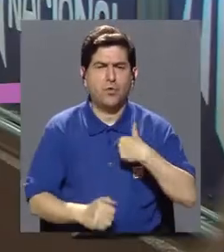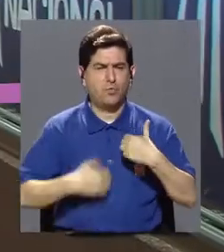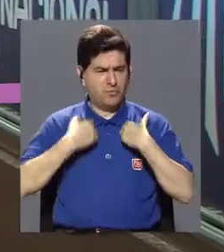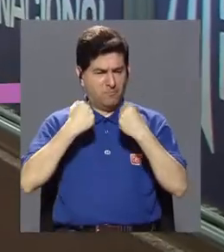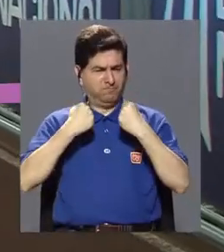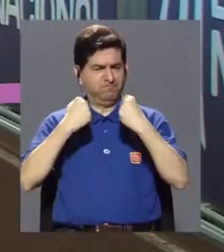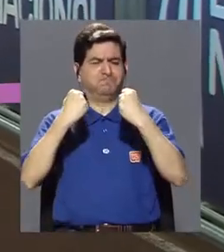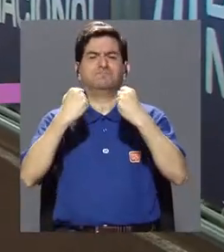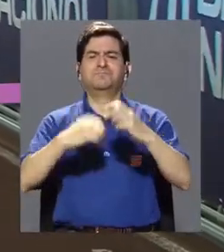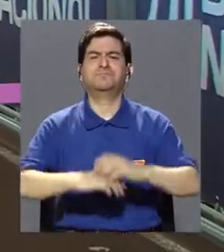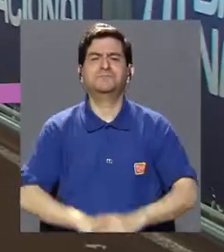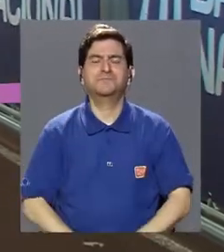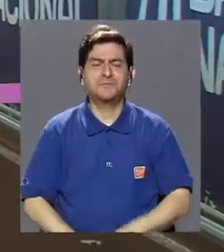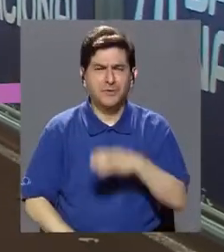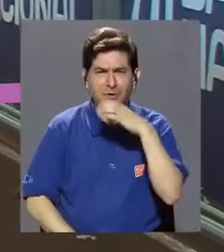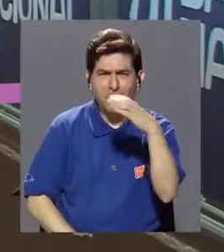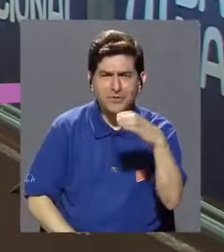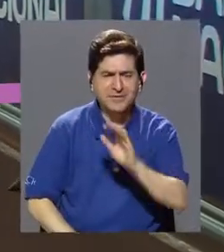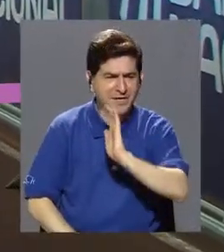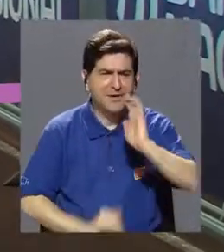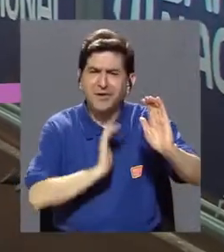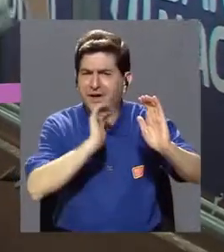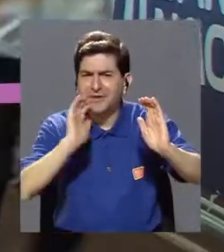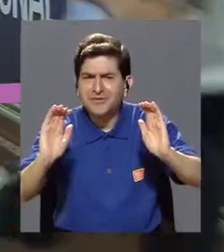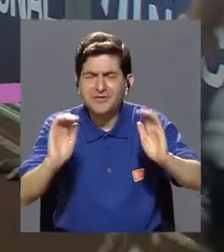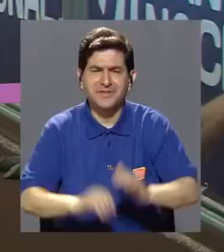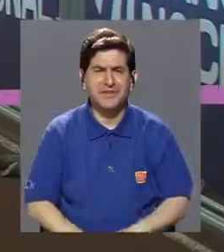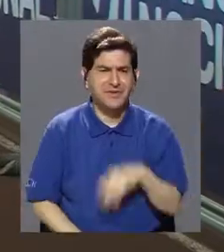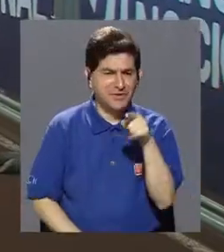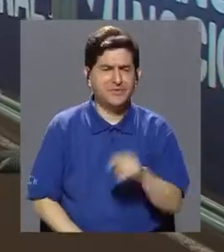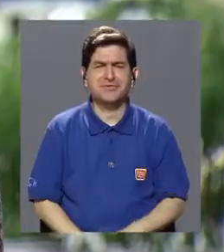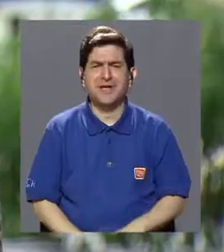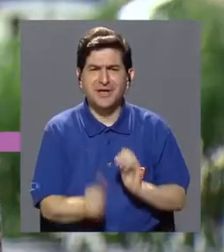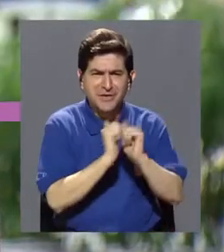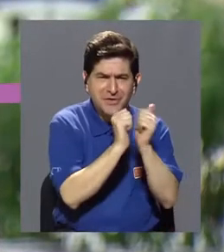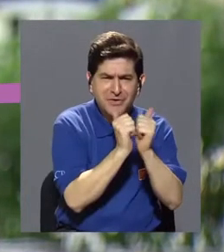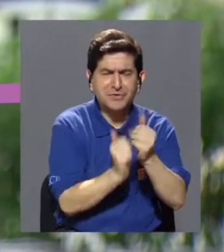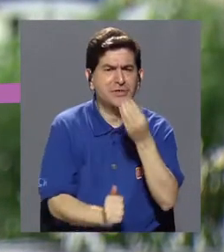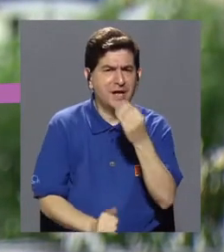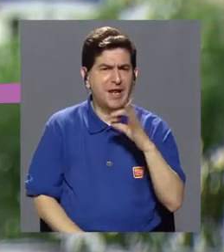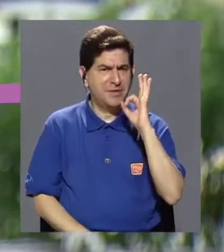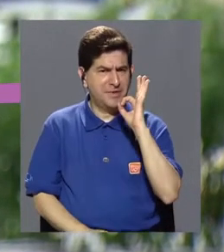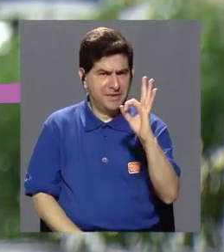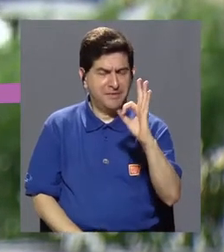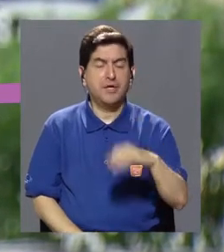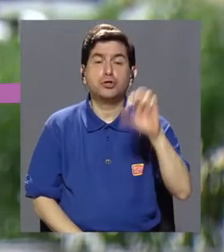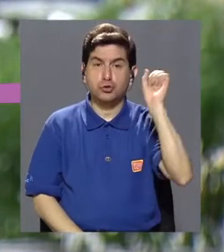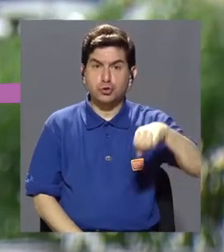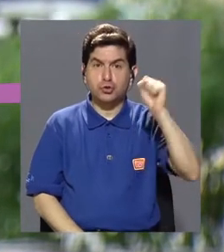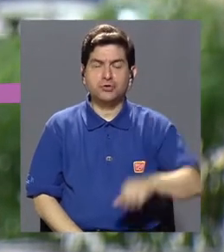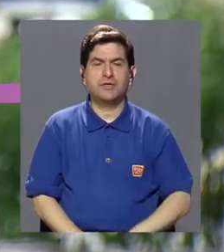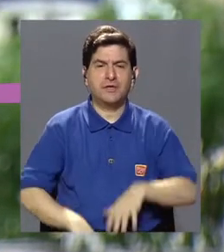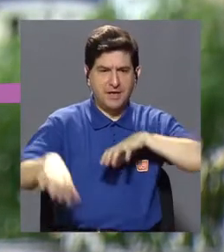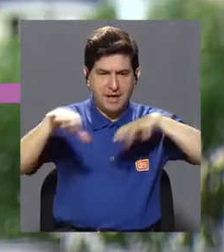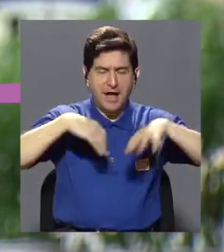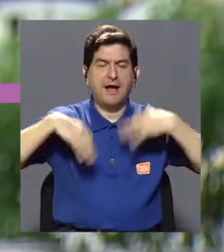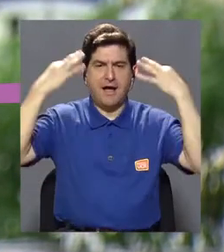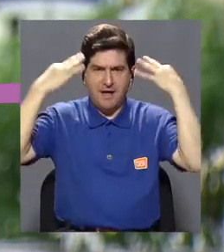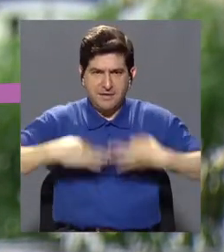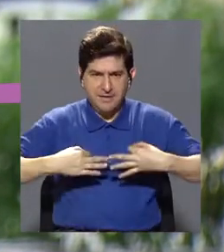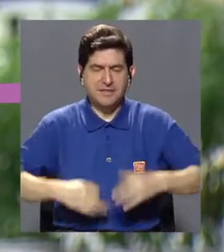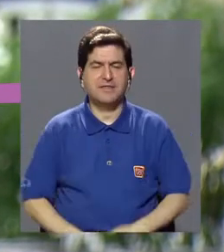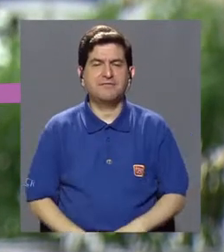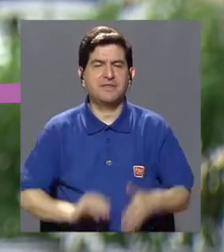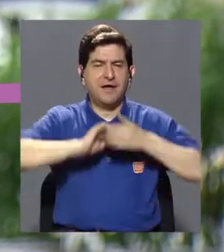recomiendas a los niños que hagan ejercicio, que se alimenten bien? Sí. La actividad física es nuestra aliada en el cuidado del